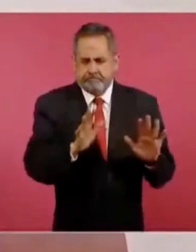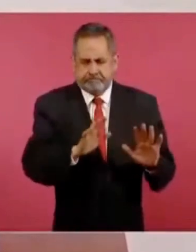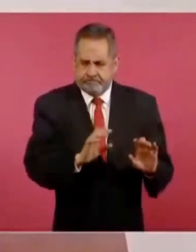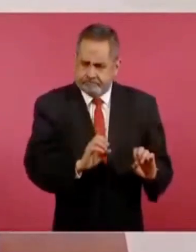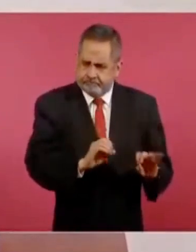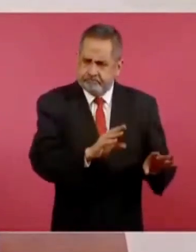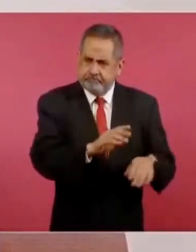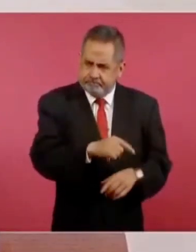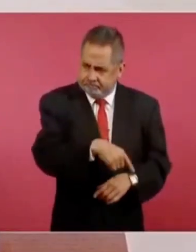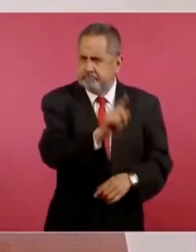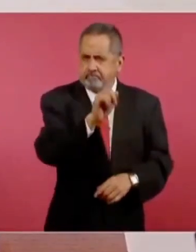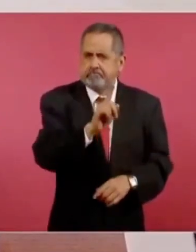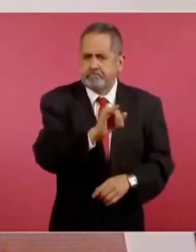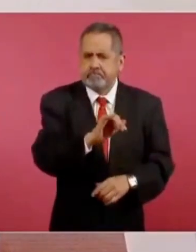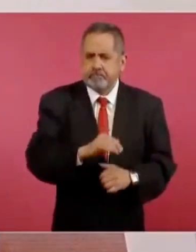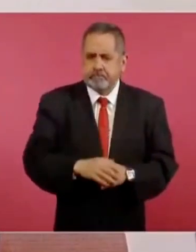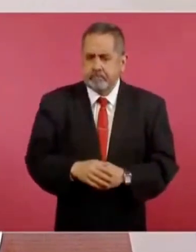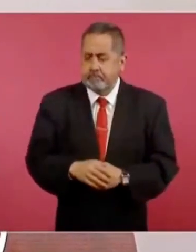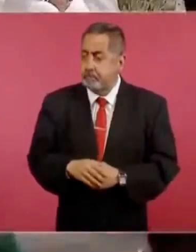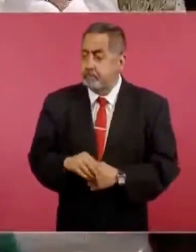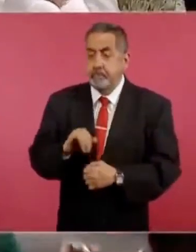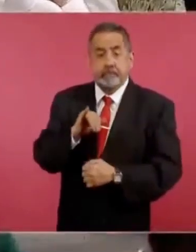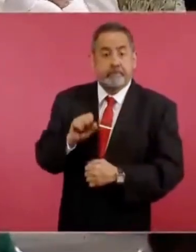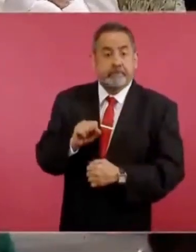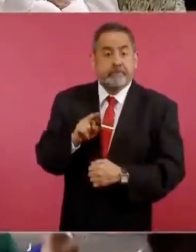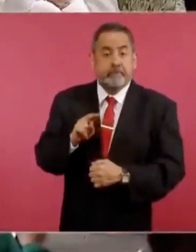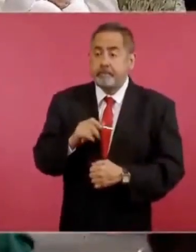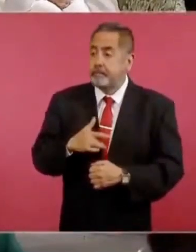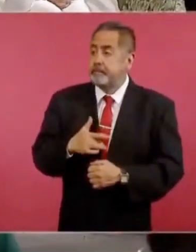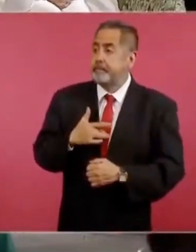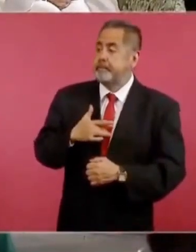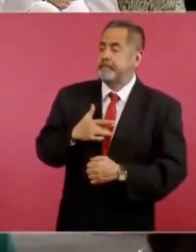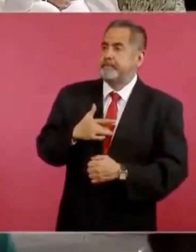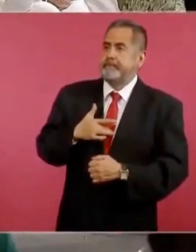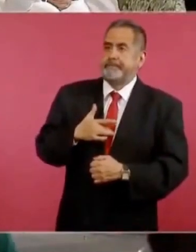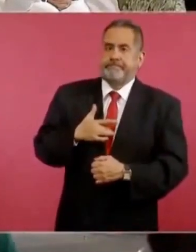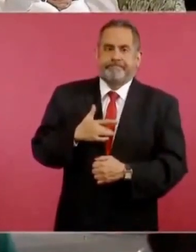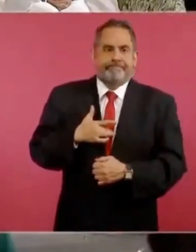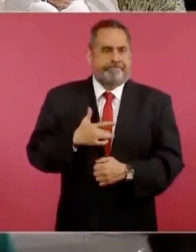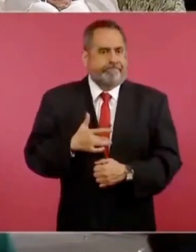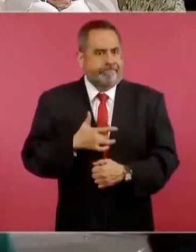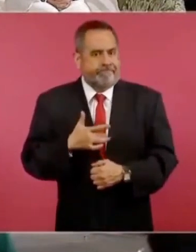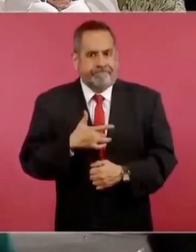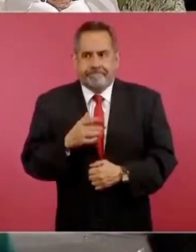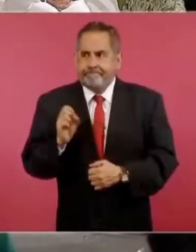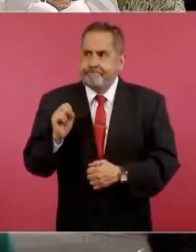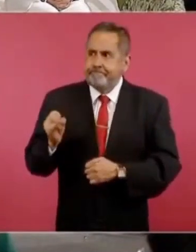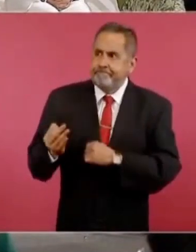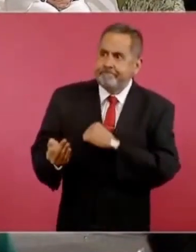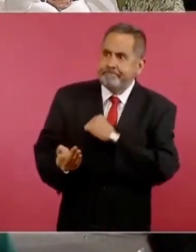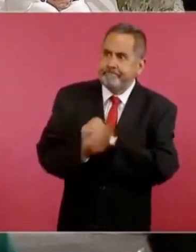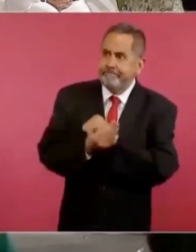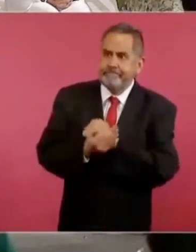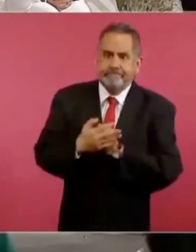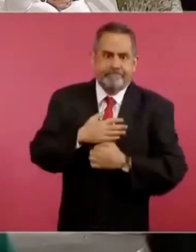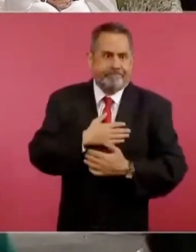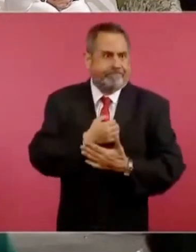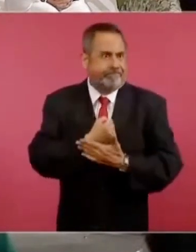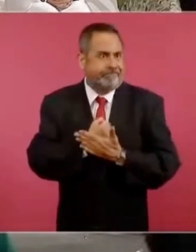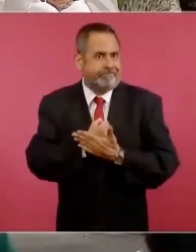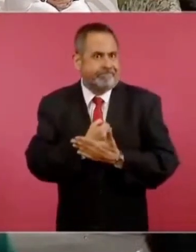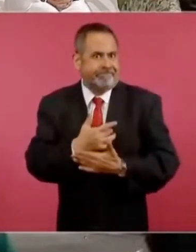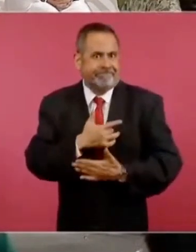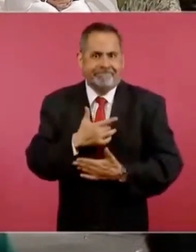Obregón. Jesús siente el golpeteo acelerado de su corazón,